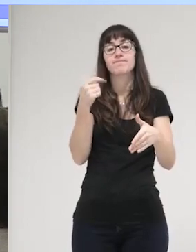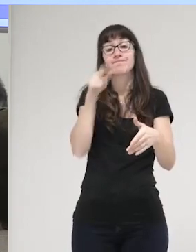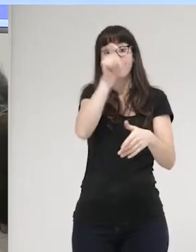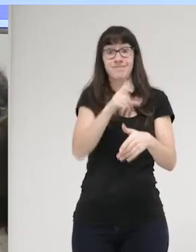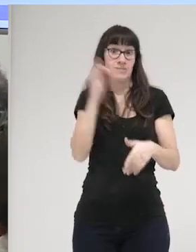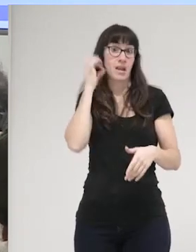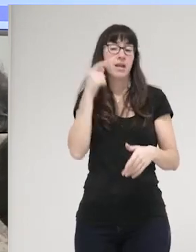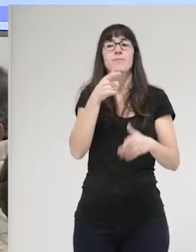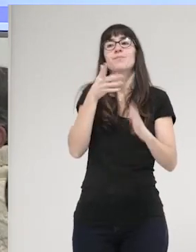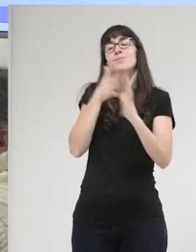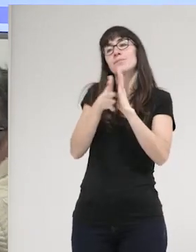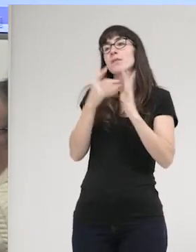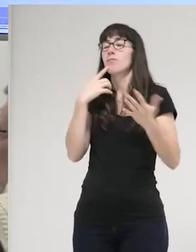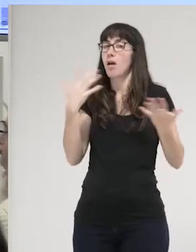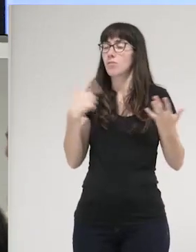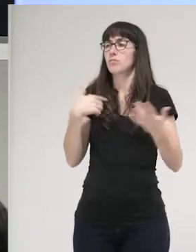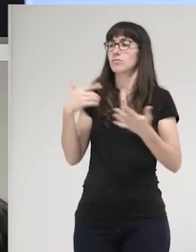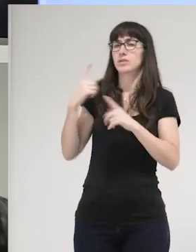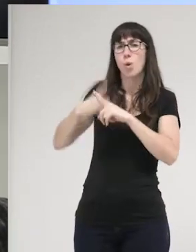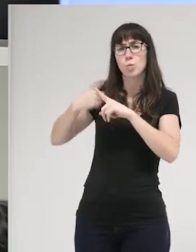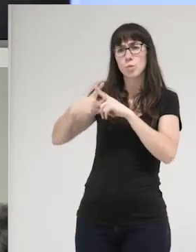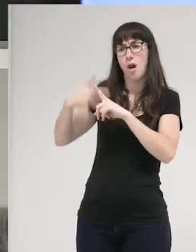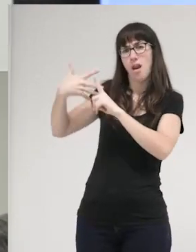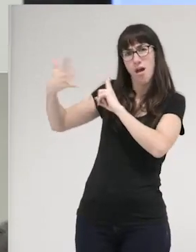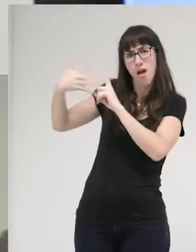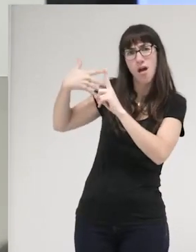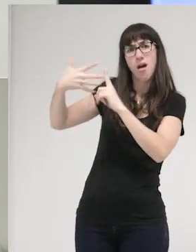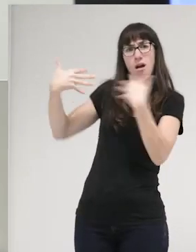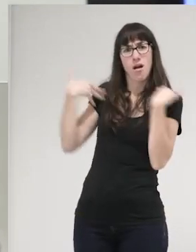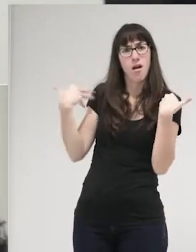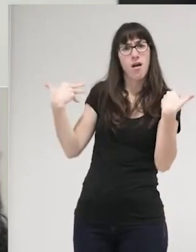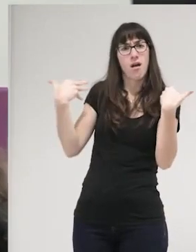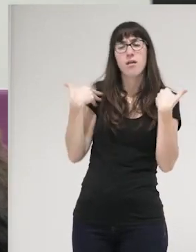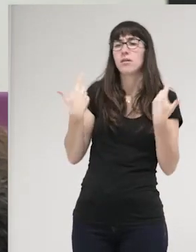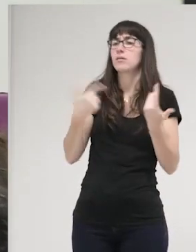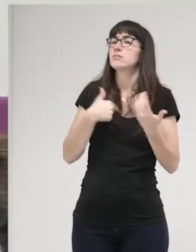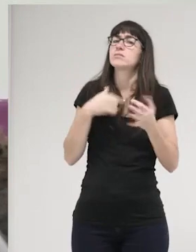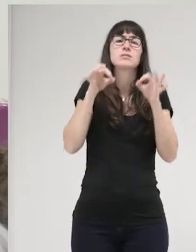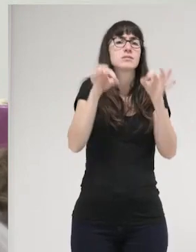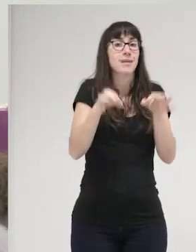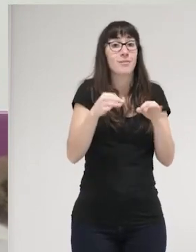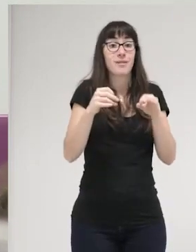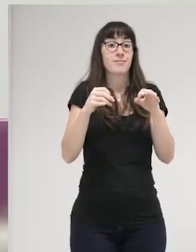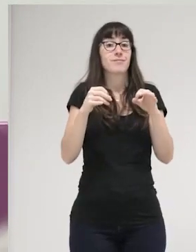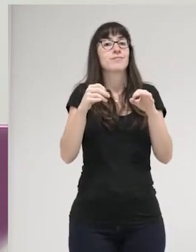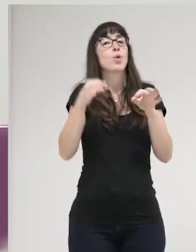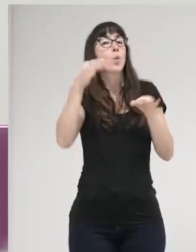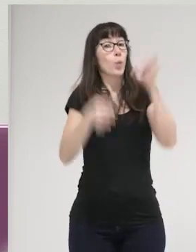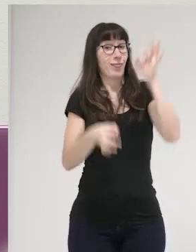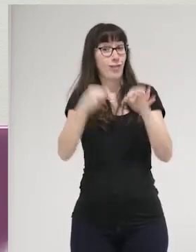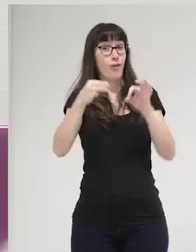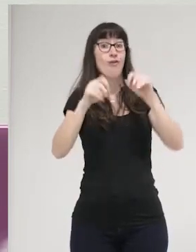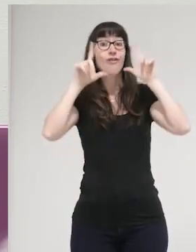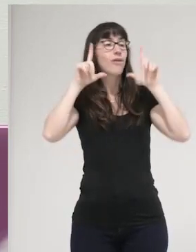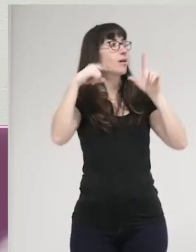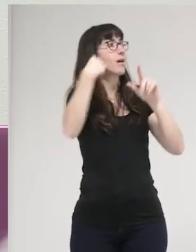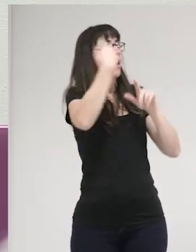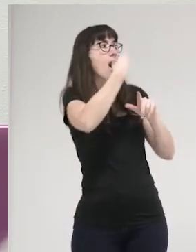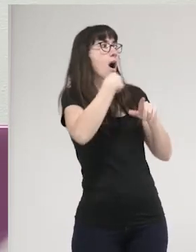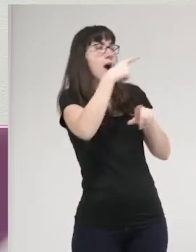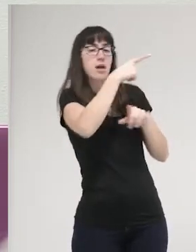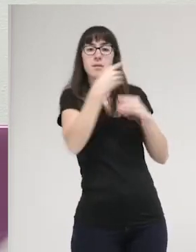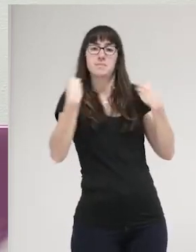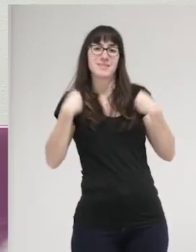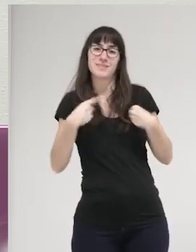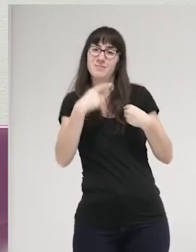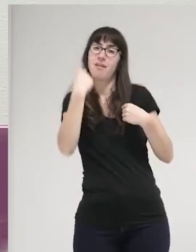explica que claro ella recibe mucha violencia sexual y que ella es una mujer siempre en todas las imágenes del juicio de Lorena Bobit aparece con esta cara con